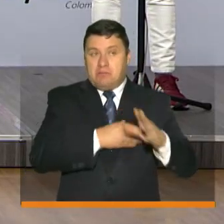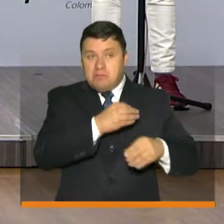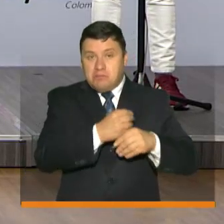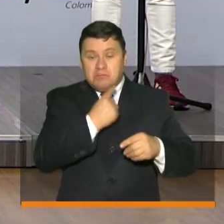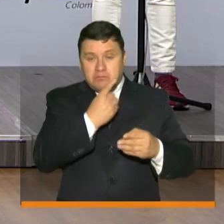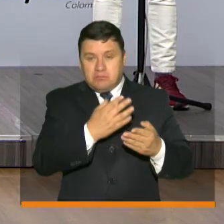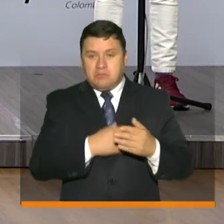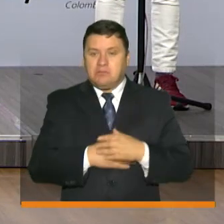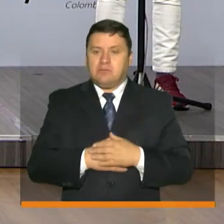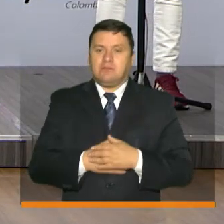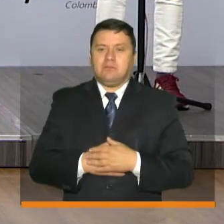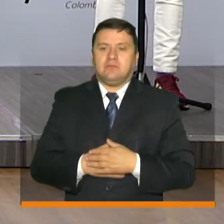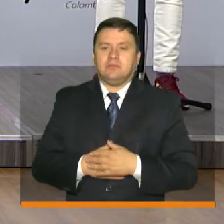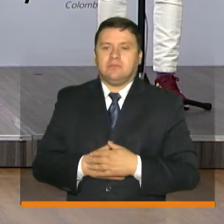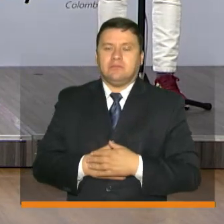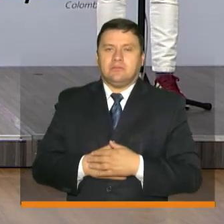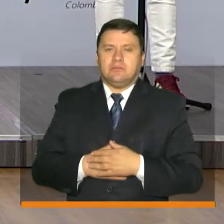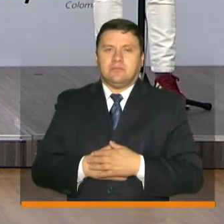a Sergio que nos pregunte